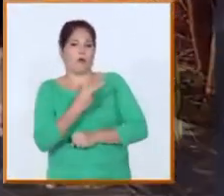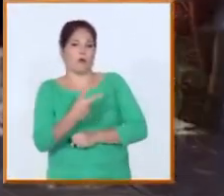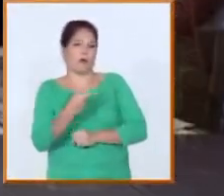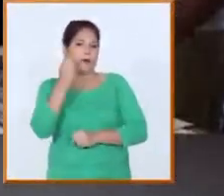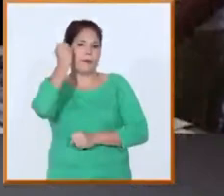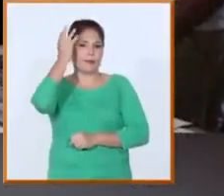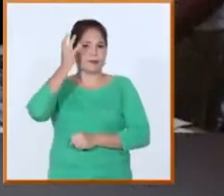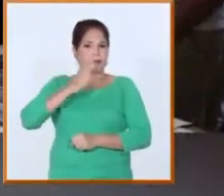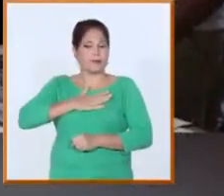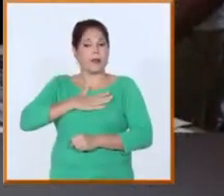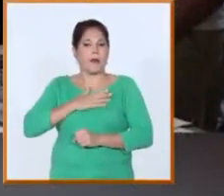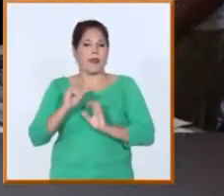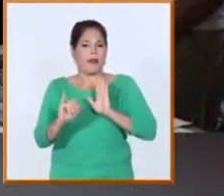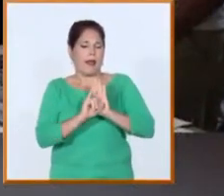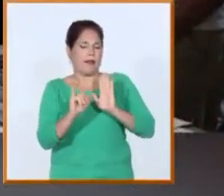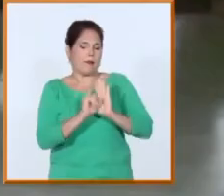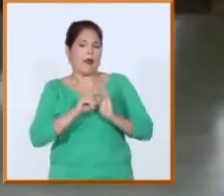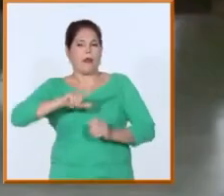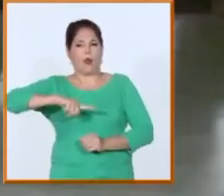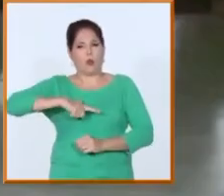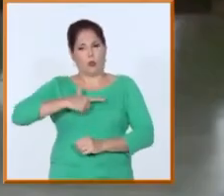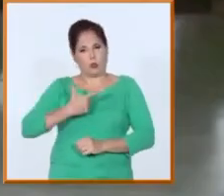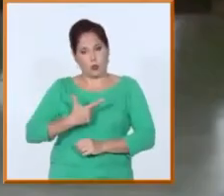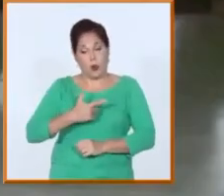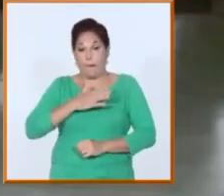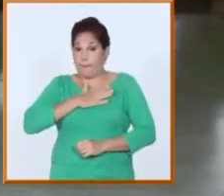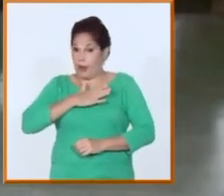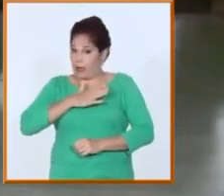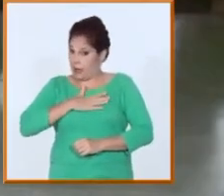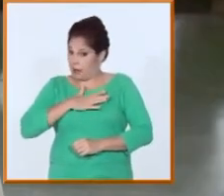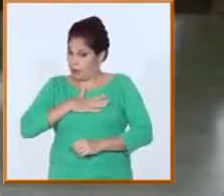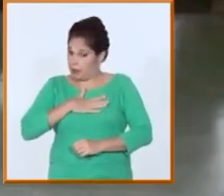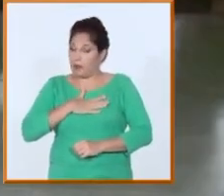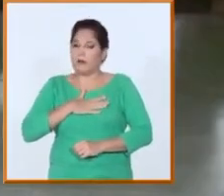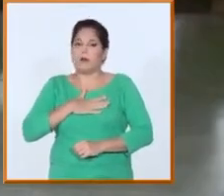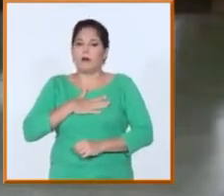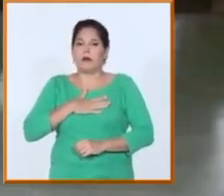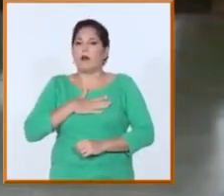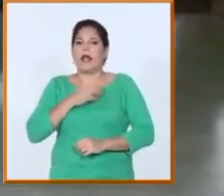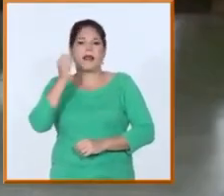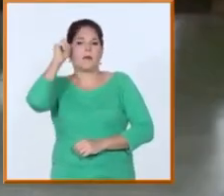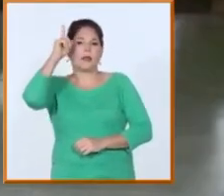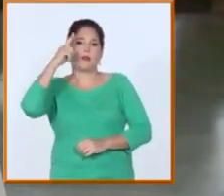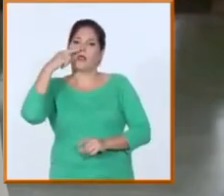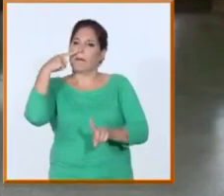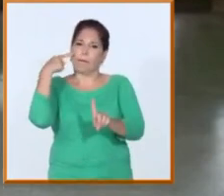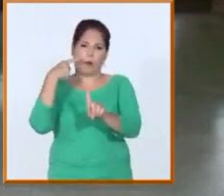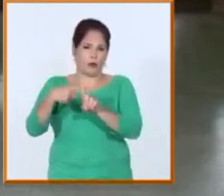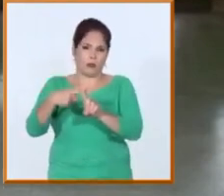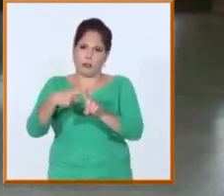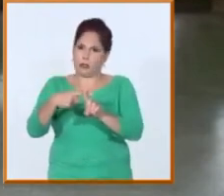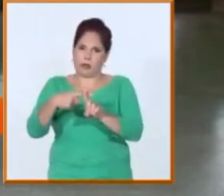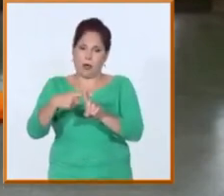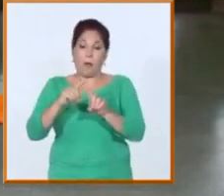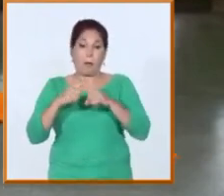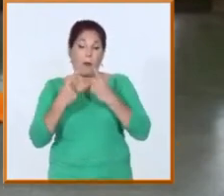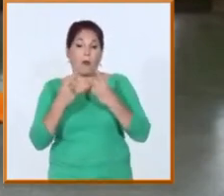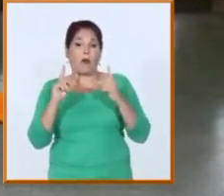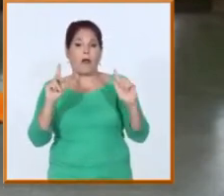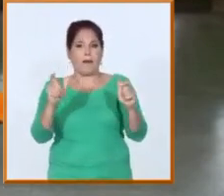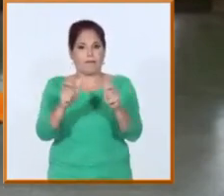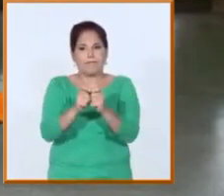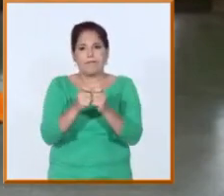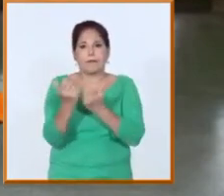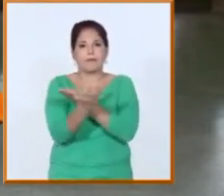fortalecer nuestra identidad desde la cultura yo creo que fue algo muy positivo muy positivo una experiencia muy enriquecedora el contacto con estos muchachos